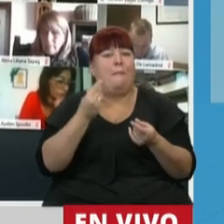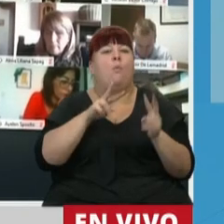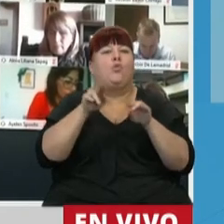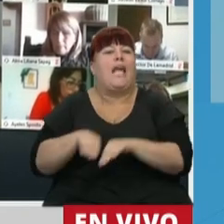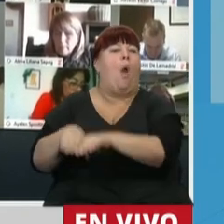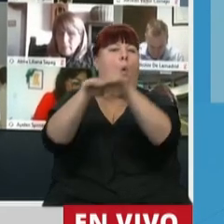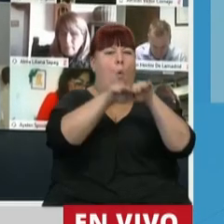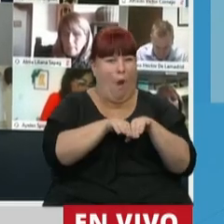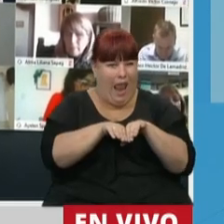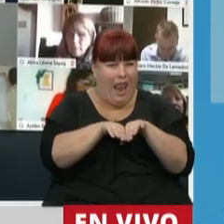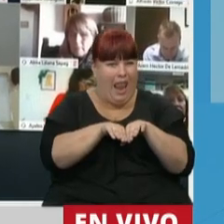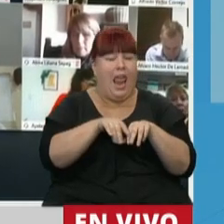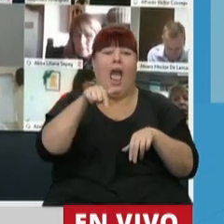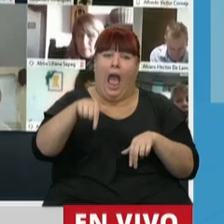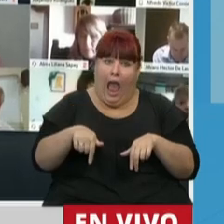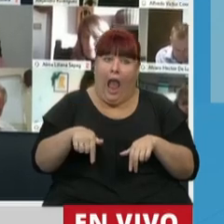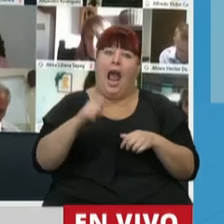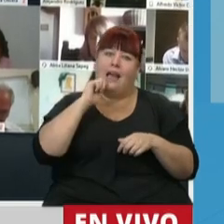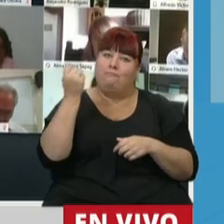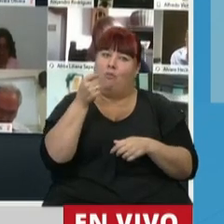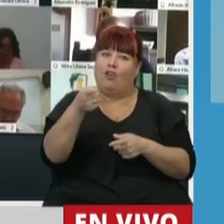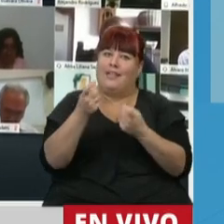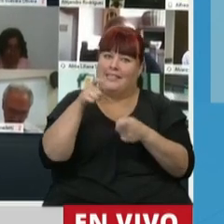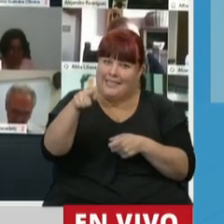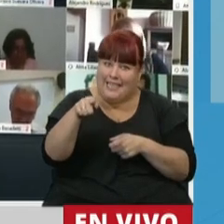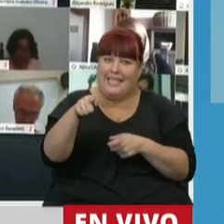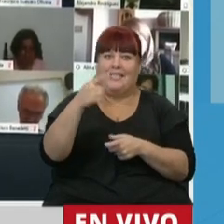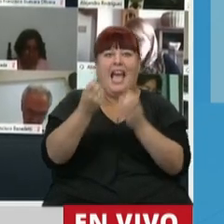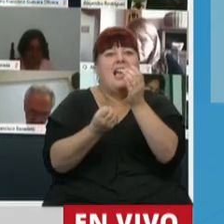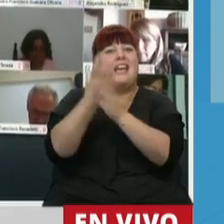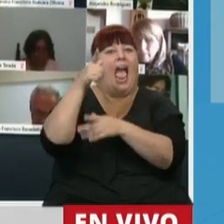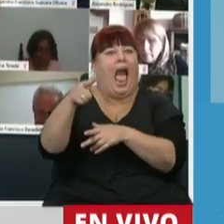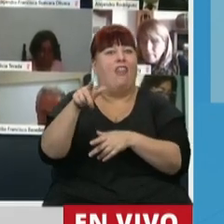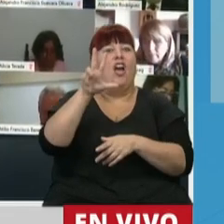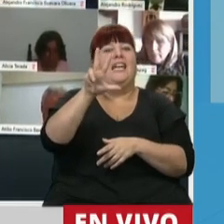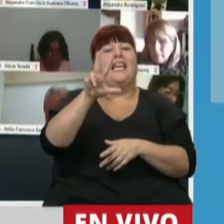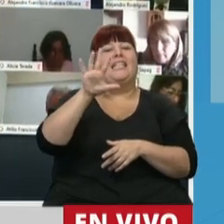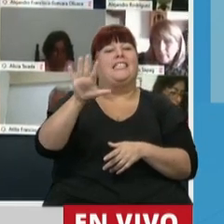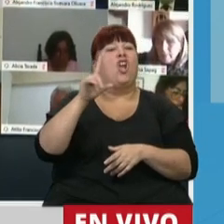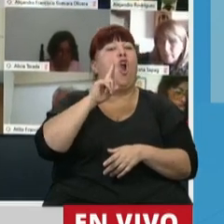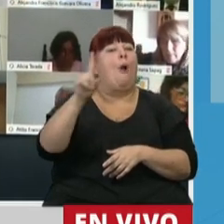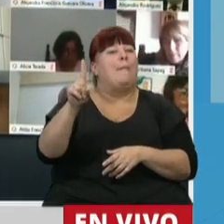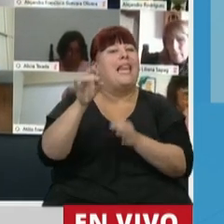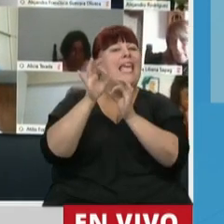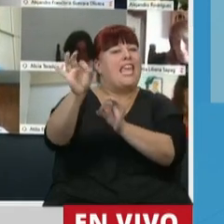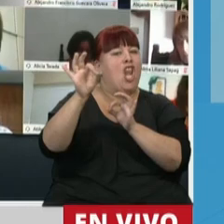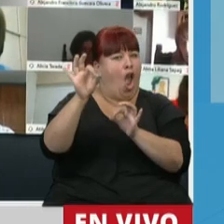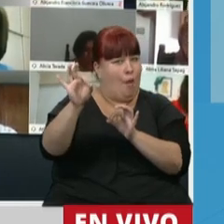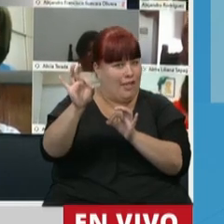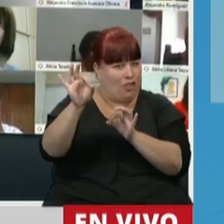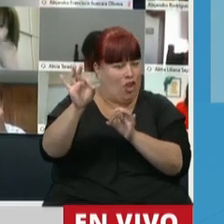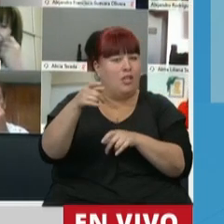igualdad. Y ahora bien que no sería útil que ese desarrollo de esos 35.000 kilómetros